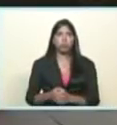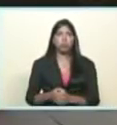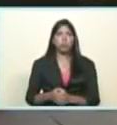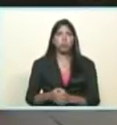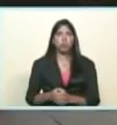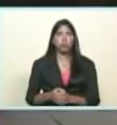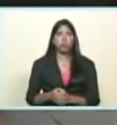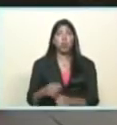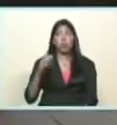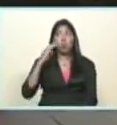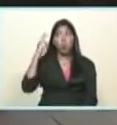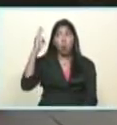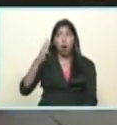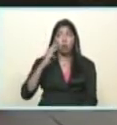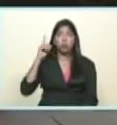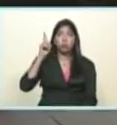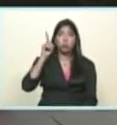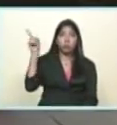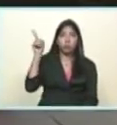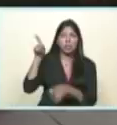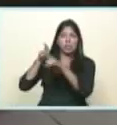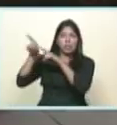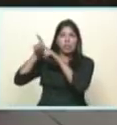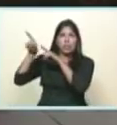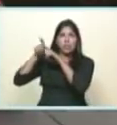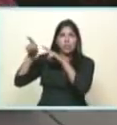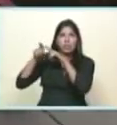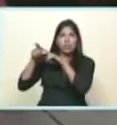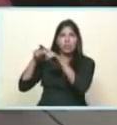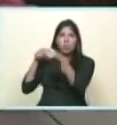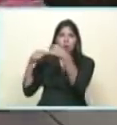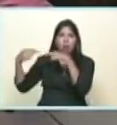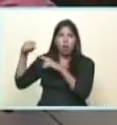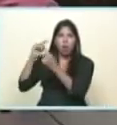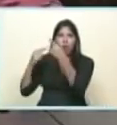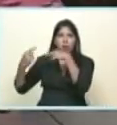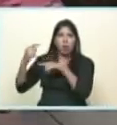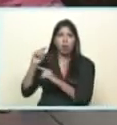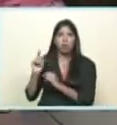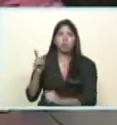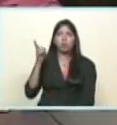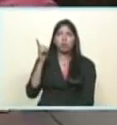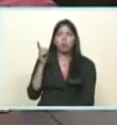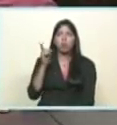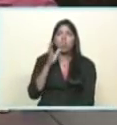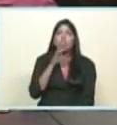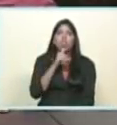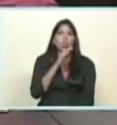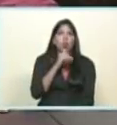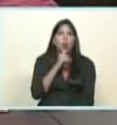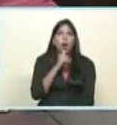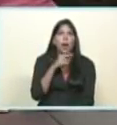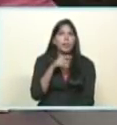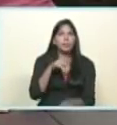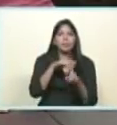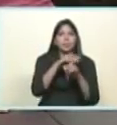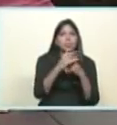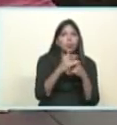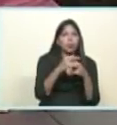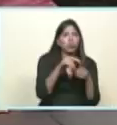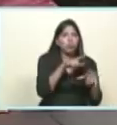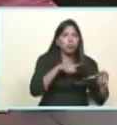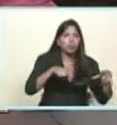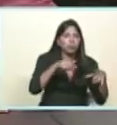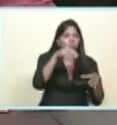argumentos que desde Washington ya venía rumorándose han dicho que no hay condiciones para